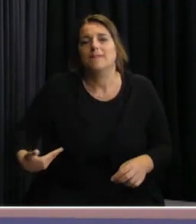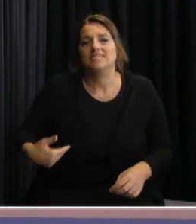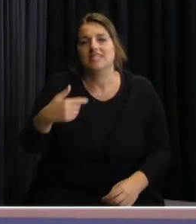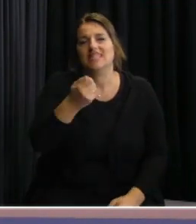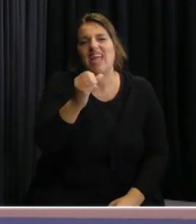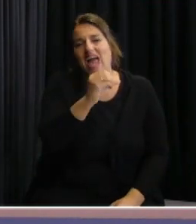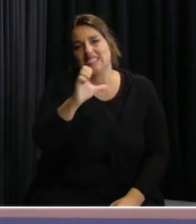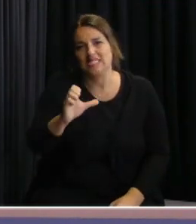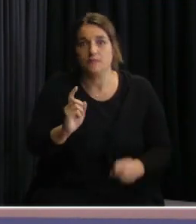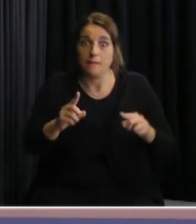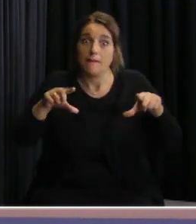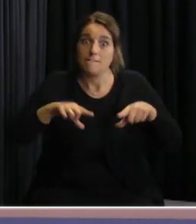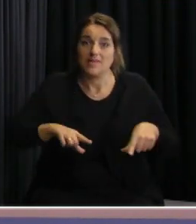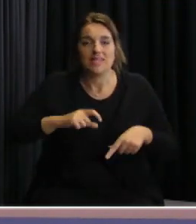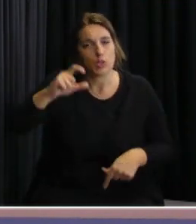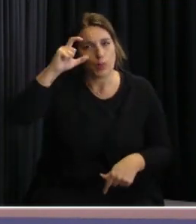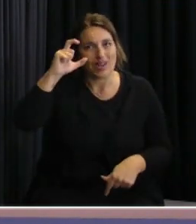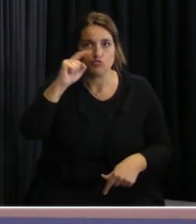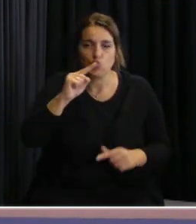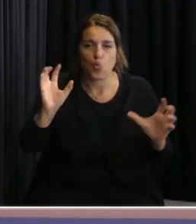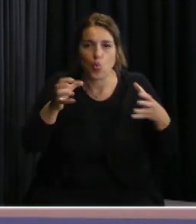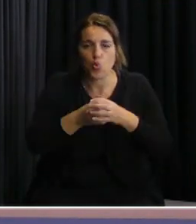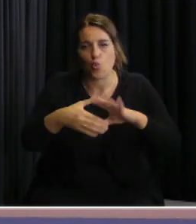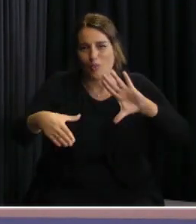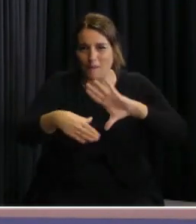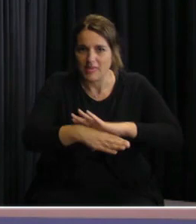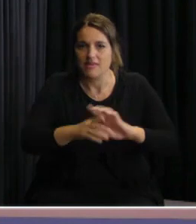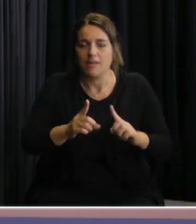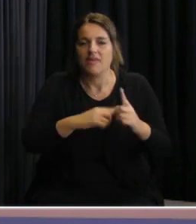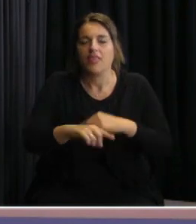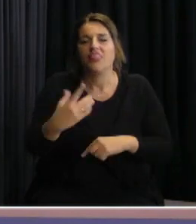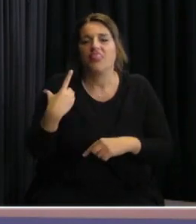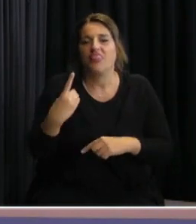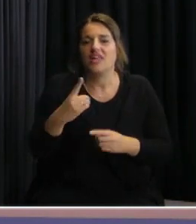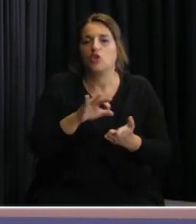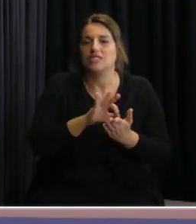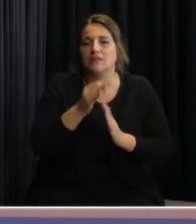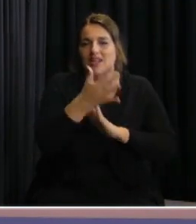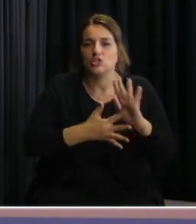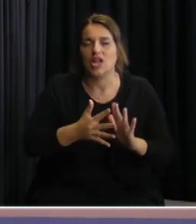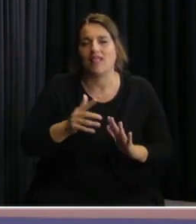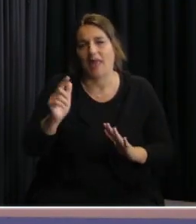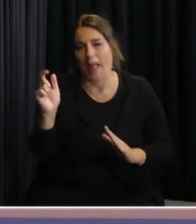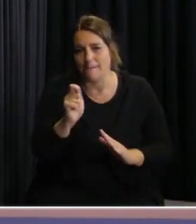con el Ministro Bartol y su equipo, con el Director Ejecutivo de SINAE,